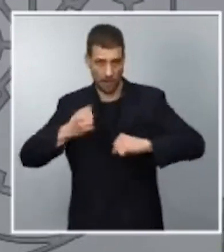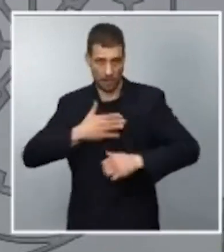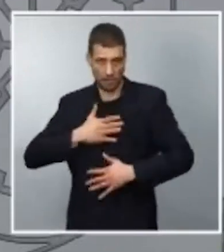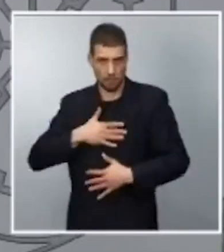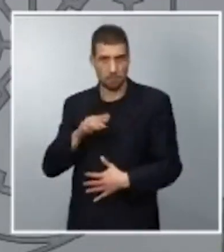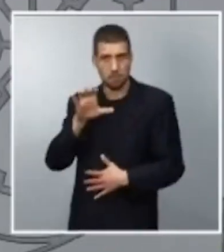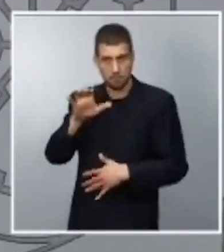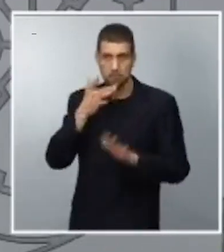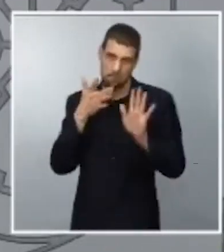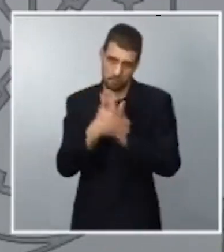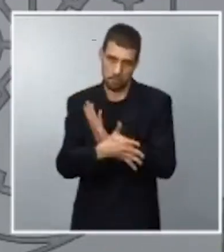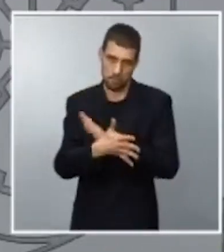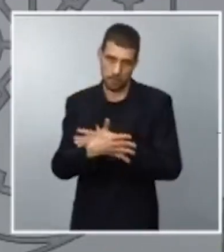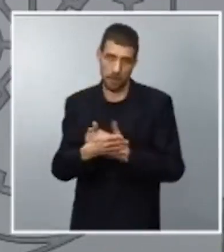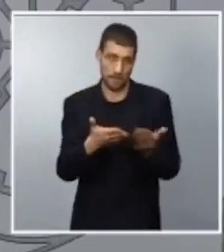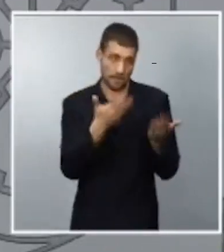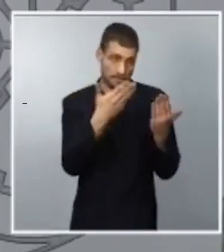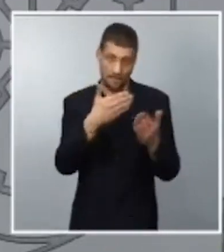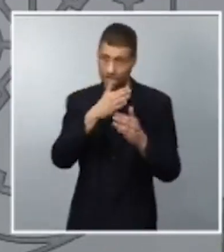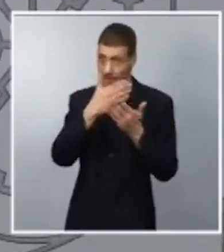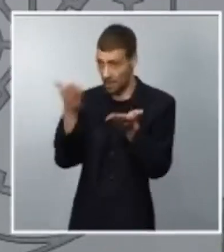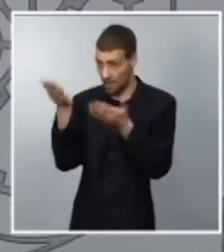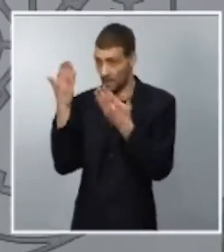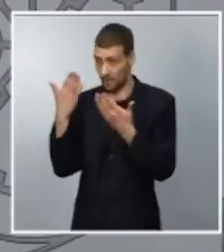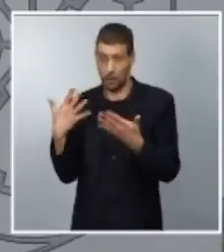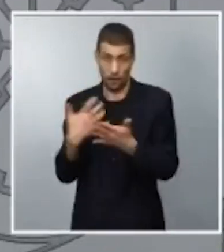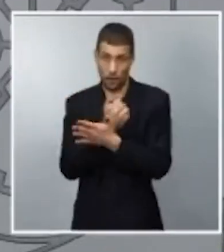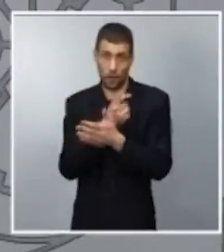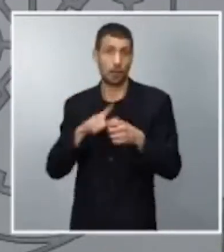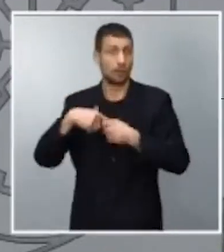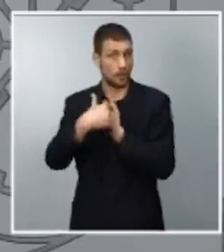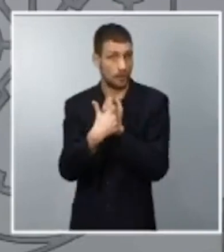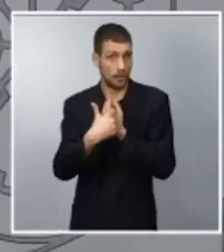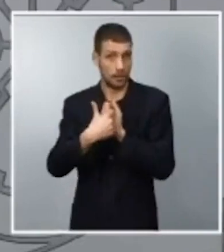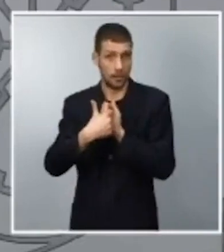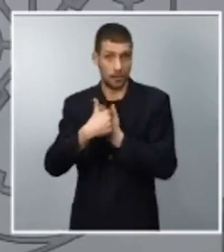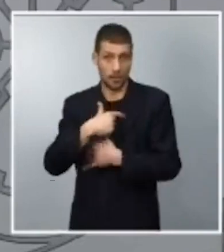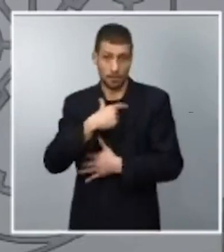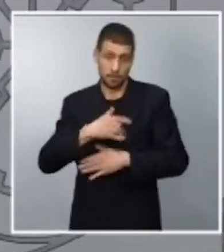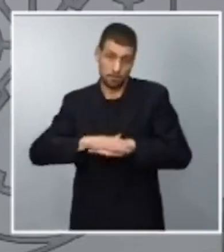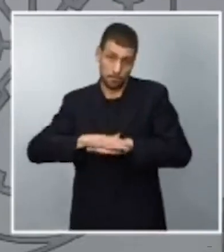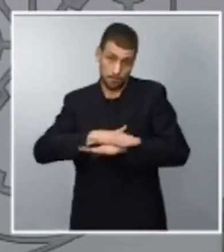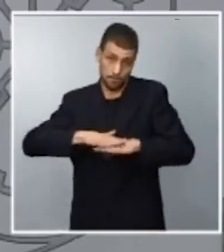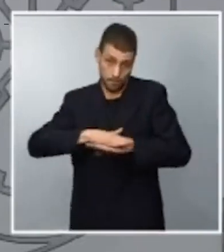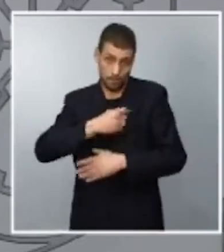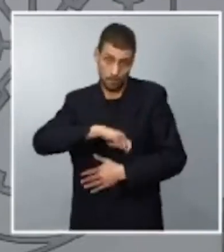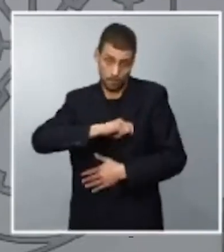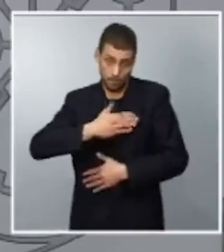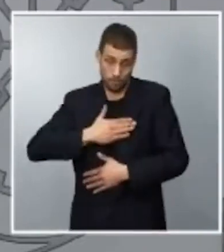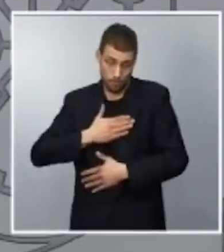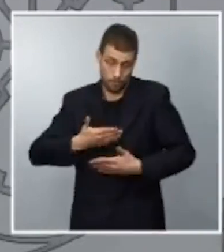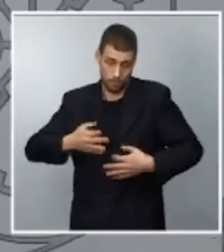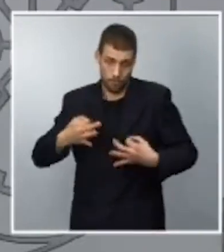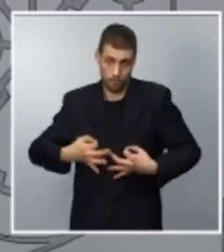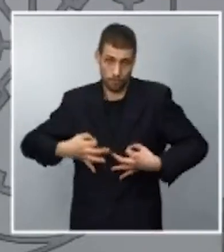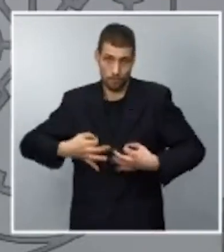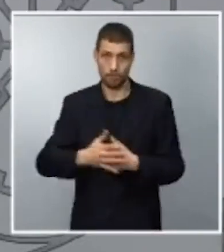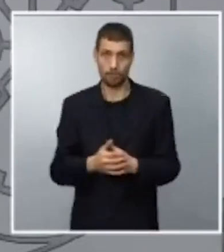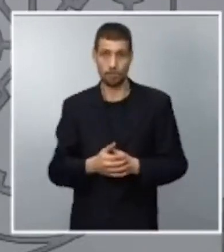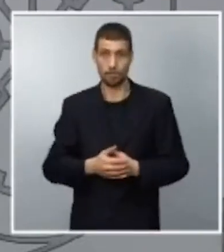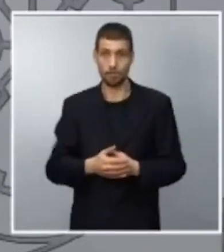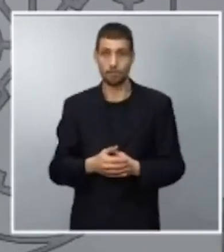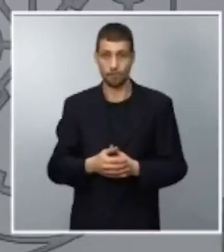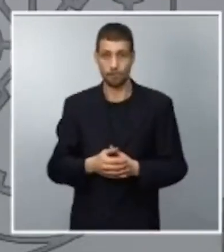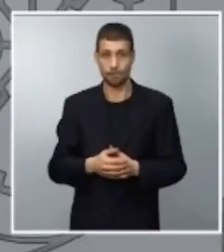felicitar a todos los participantes en nombre del Gobierno de España y especialmente a aquellos que han sido finalmente quienes van a ostentar